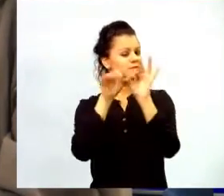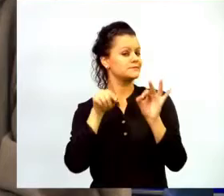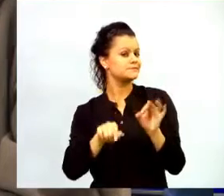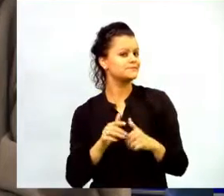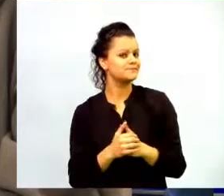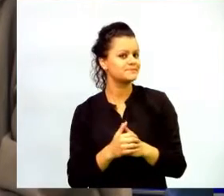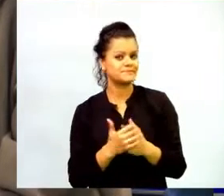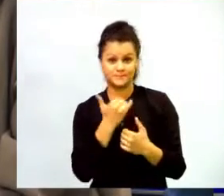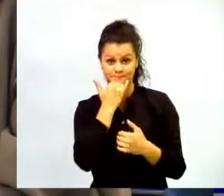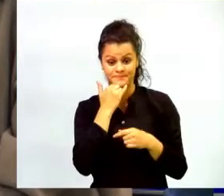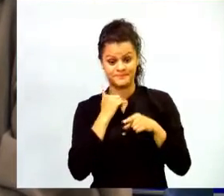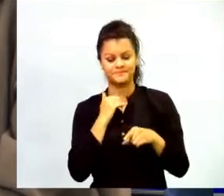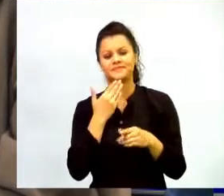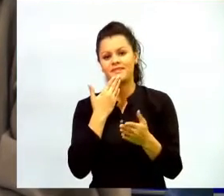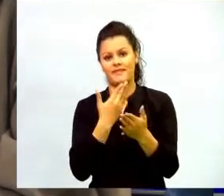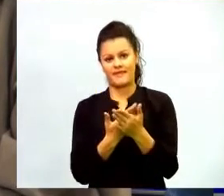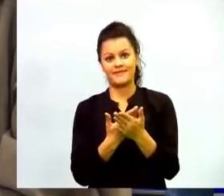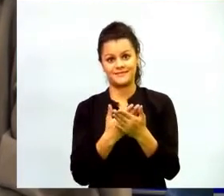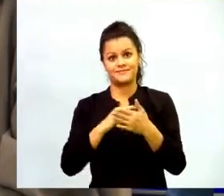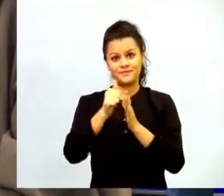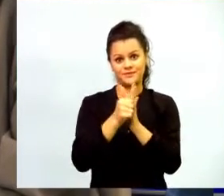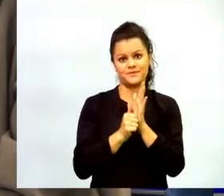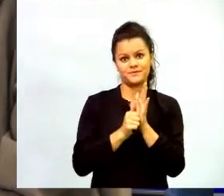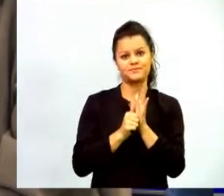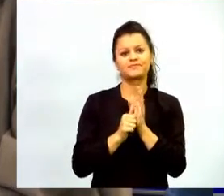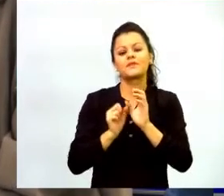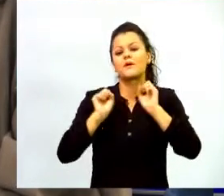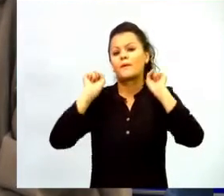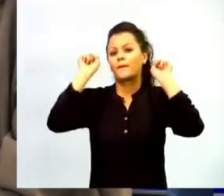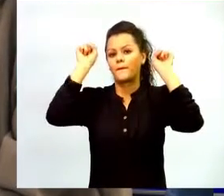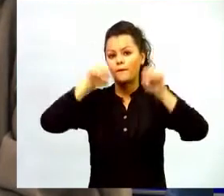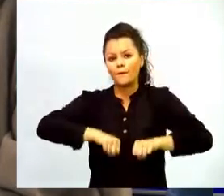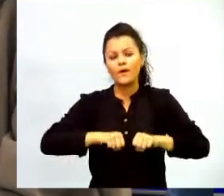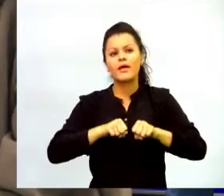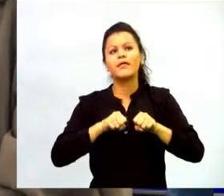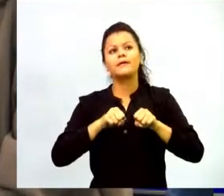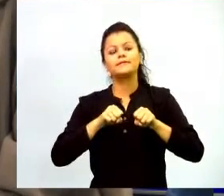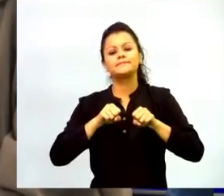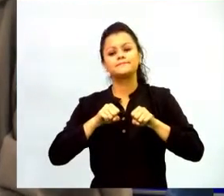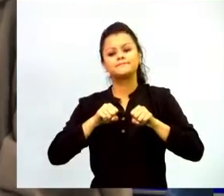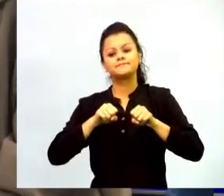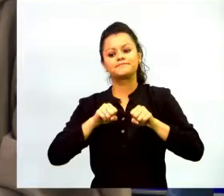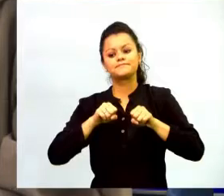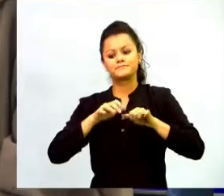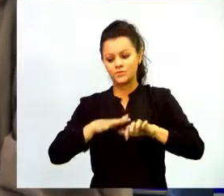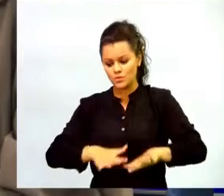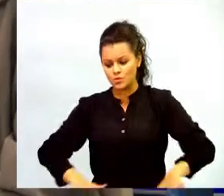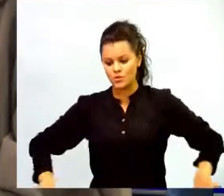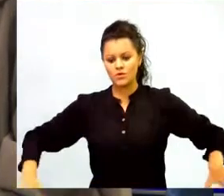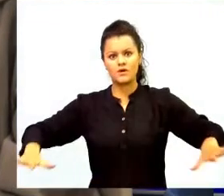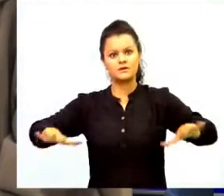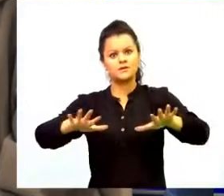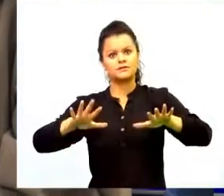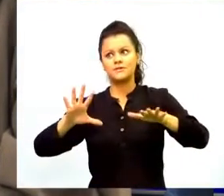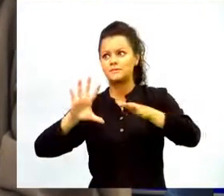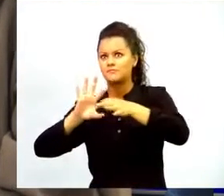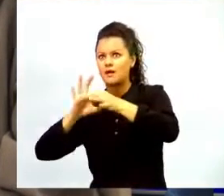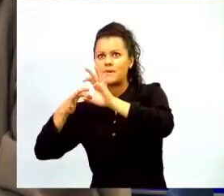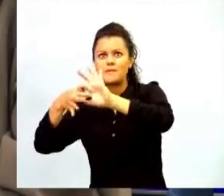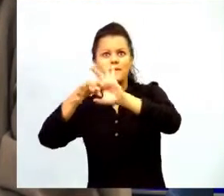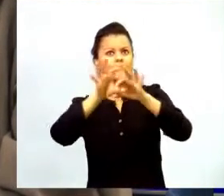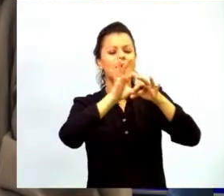la articulación de un escenario para la incorporación de contenidos educativos